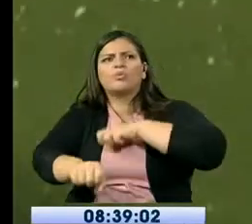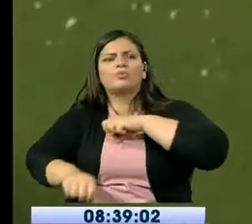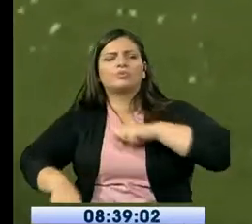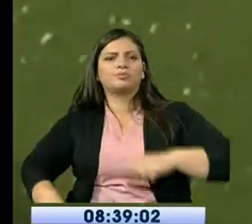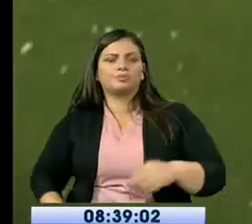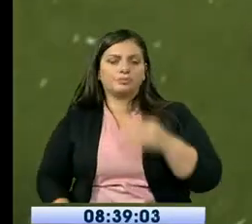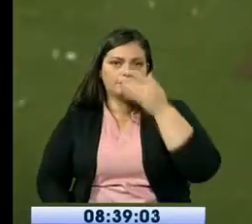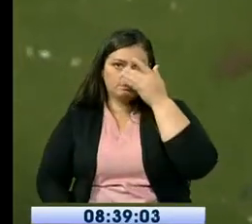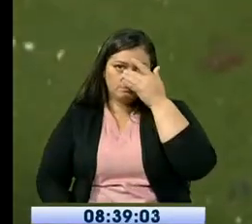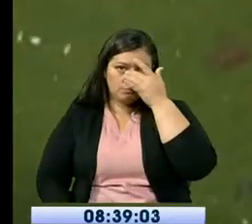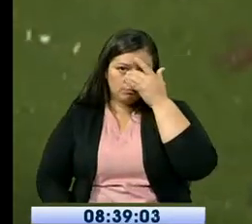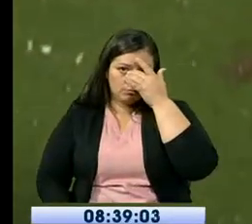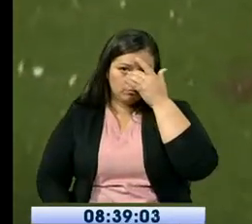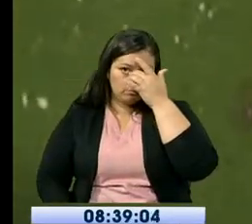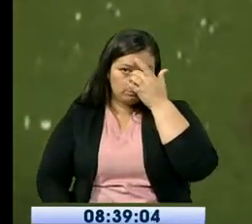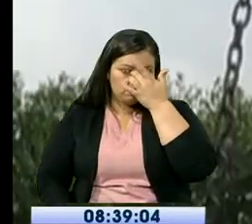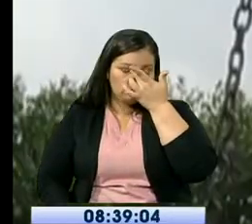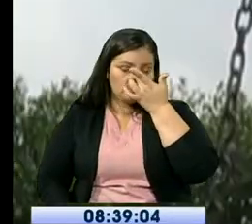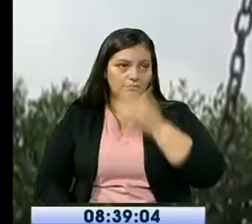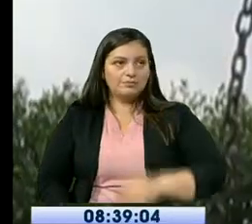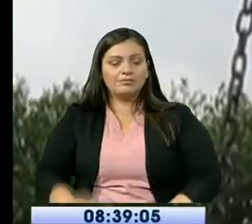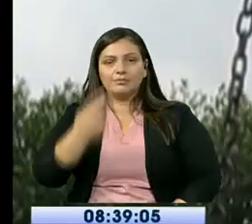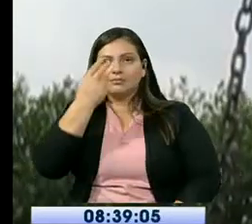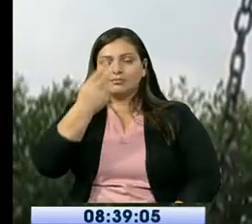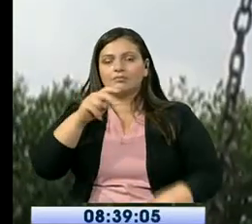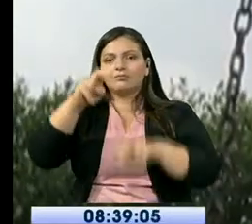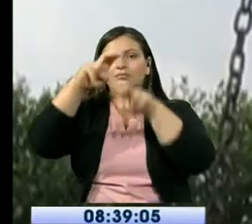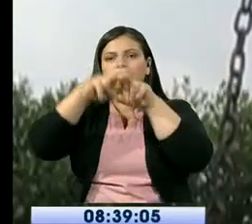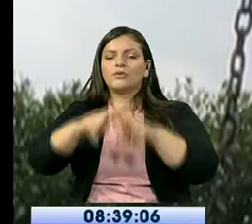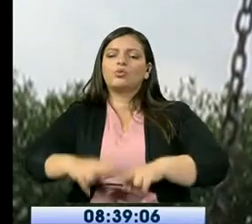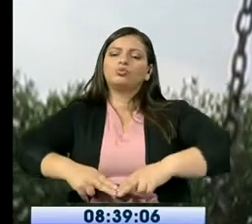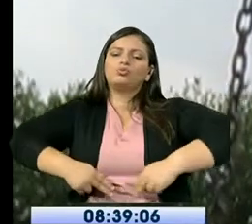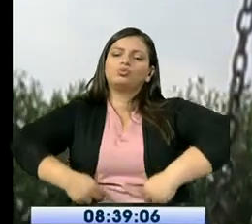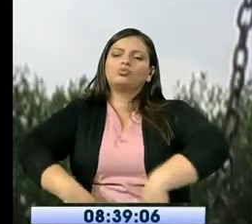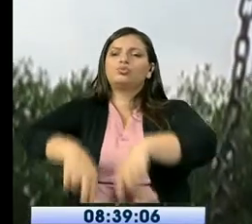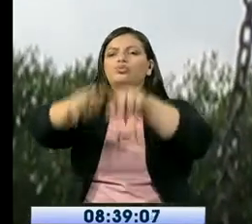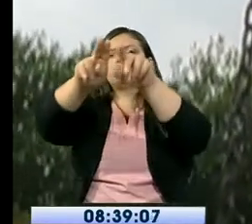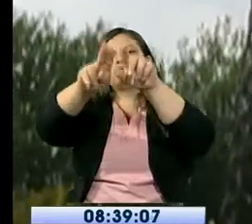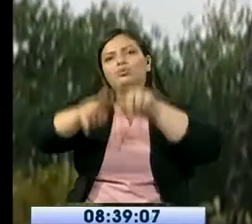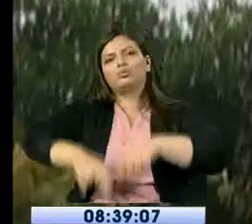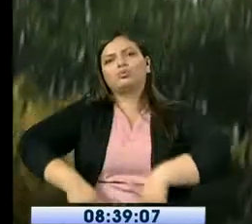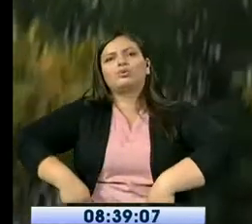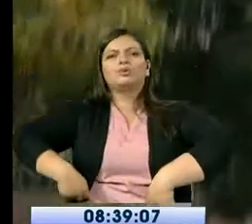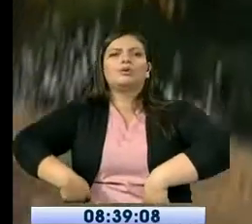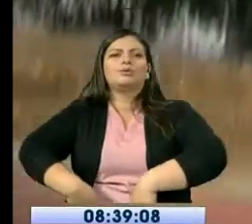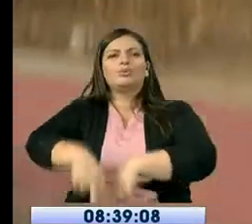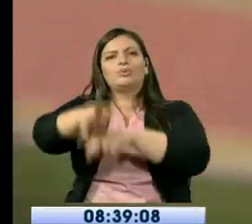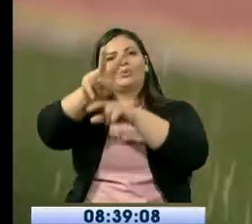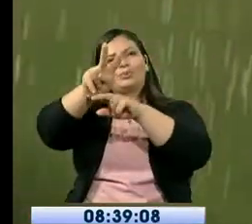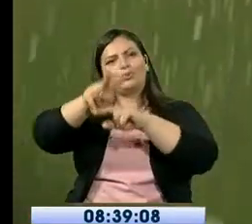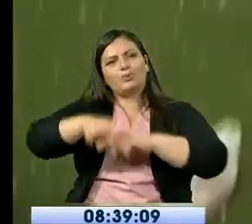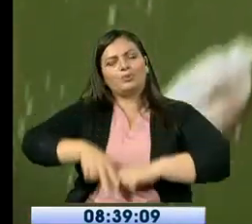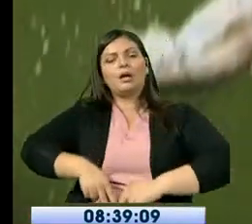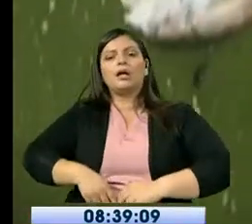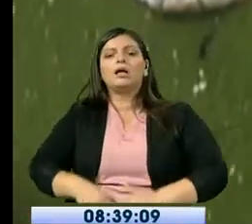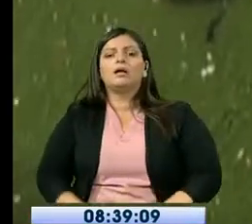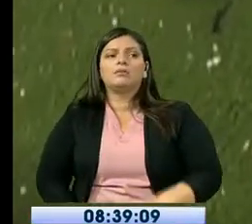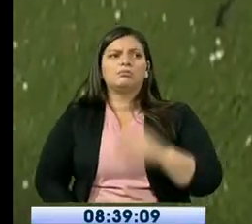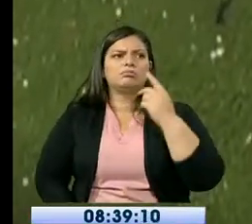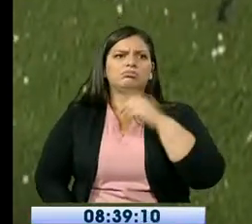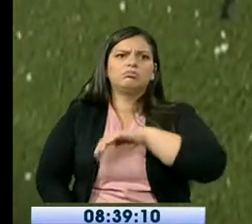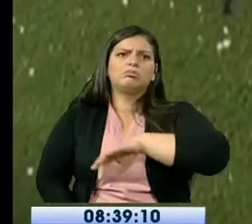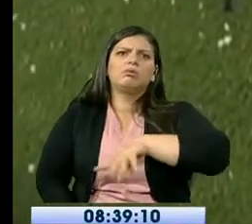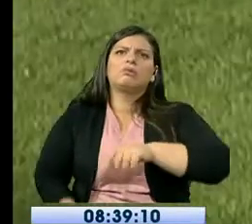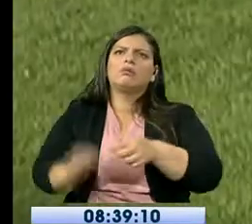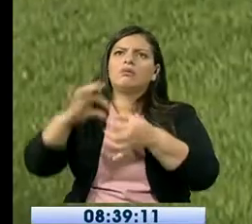Esto es lo que quedó de un columpio en el parque lineal del Cisne 2 La cadena no es lo único que se han sustraído Porque más